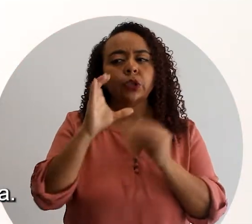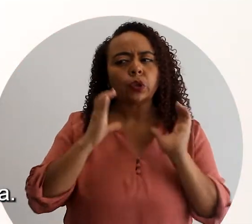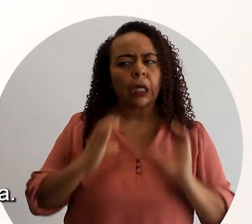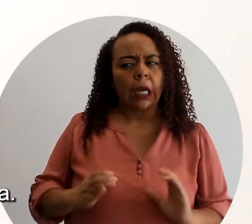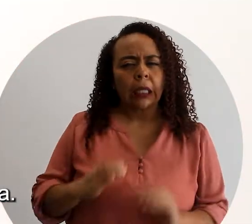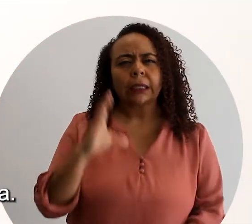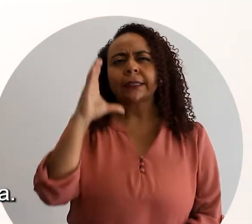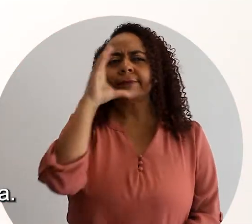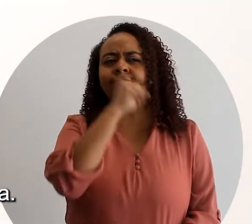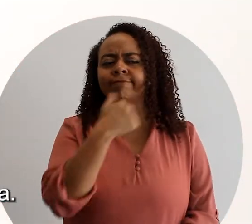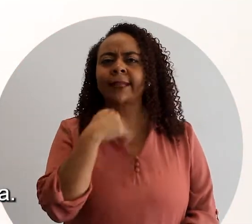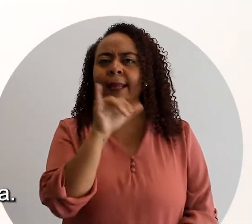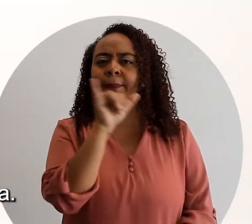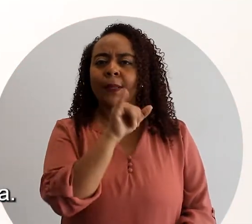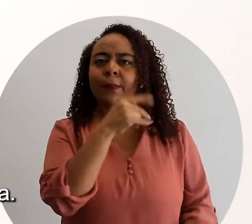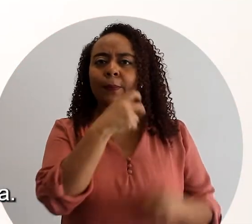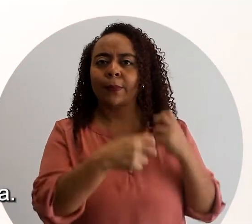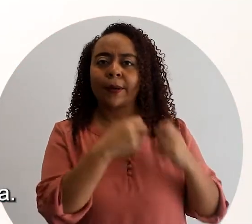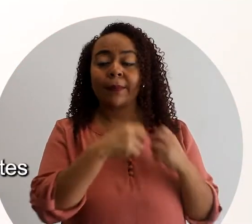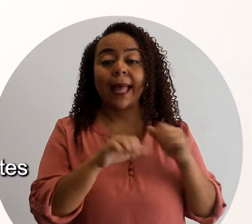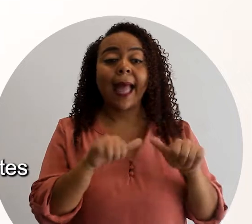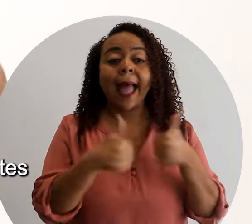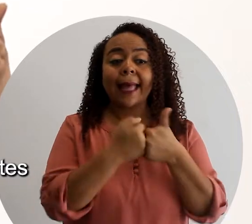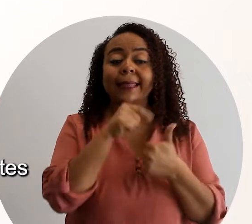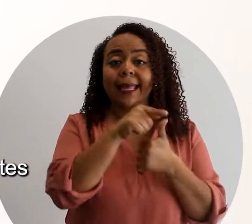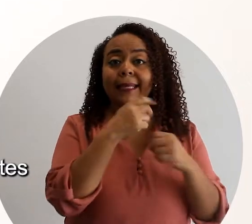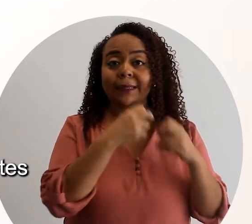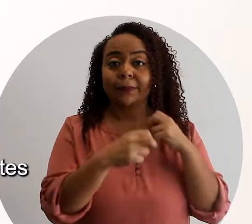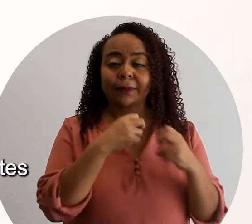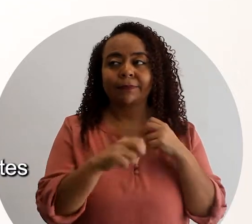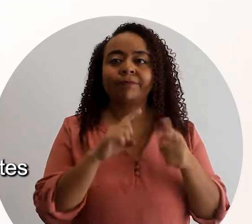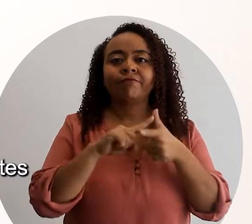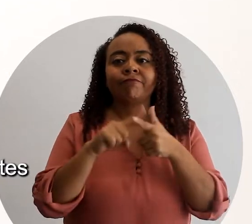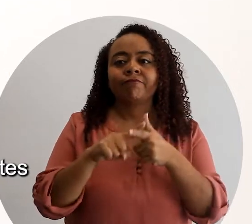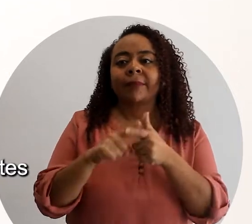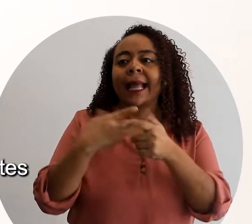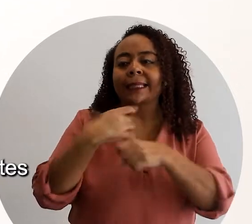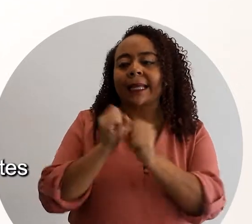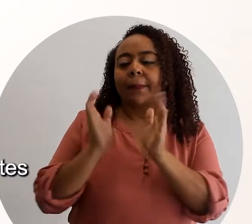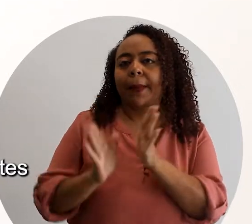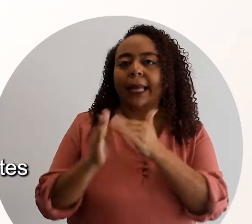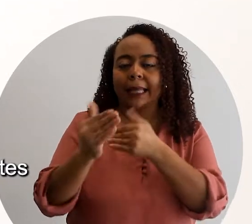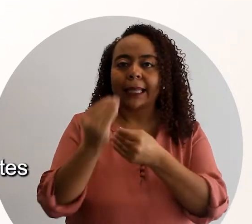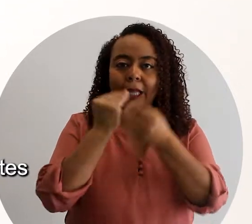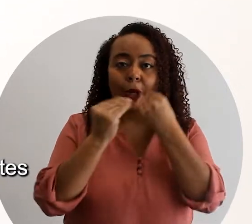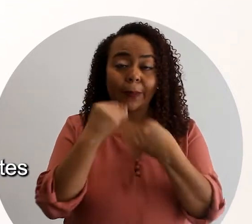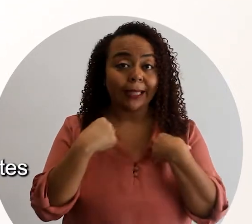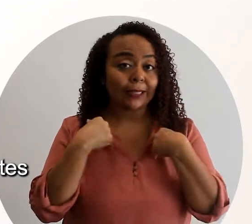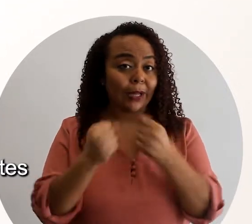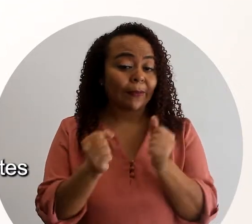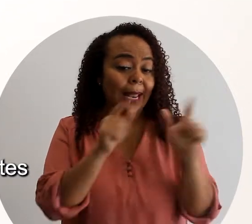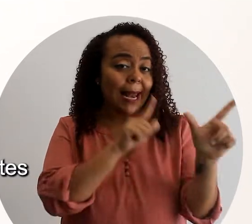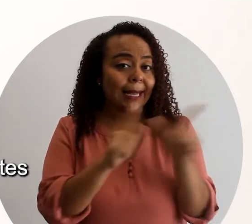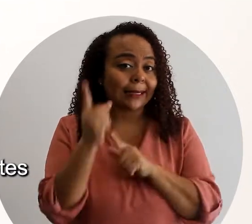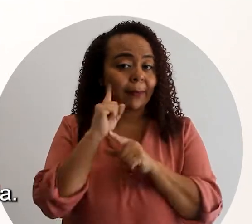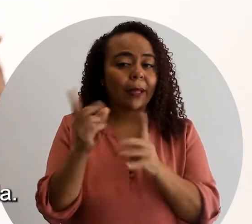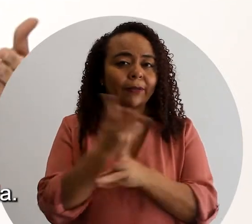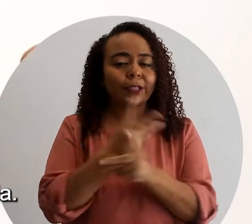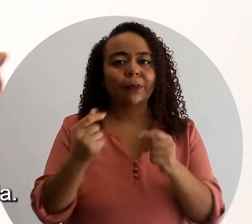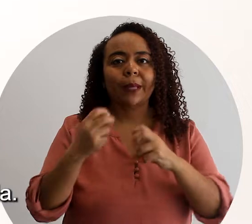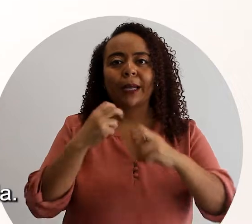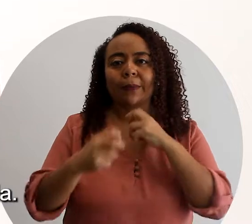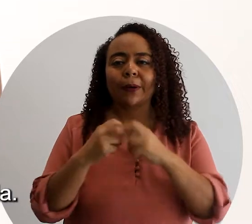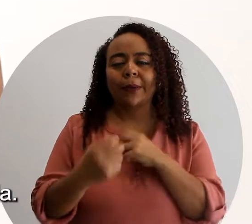sus clientas tienen el mismo problema que Fernanda. Ante este panorama, decidió crear paquetes de comida saludable preparada